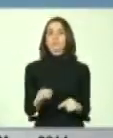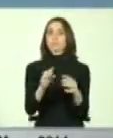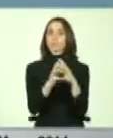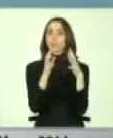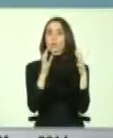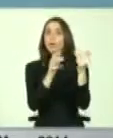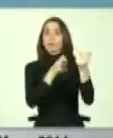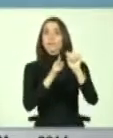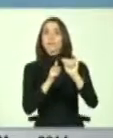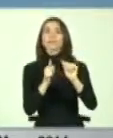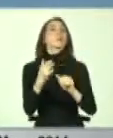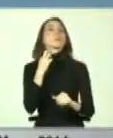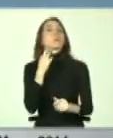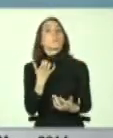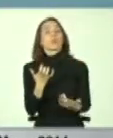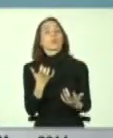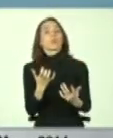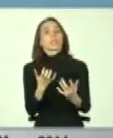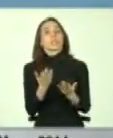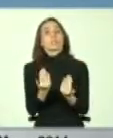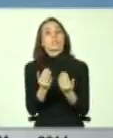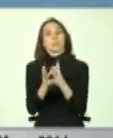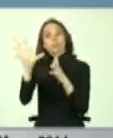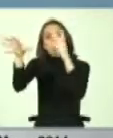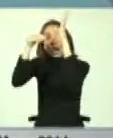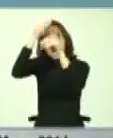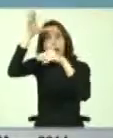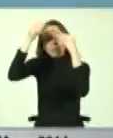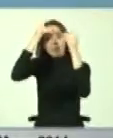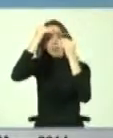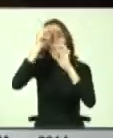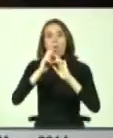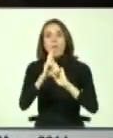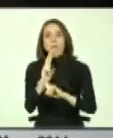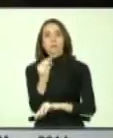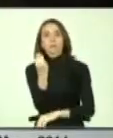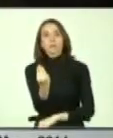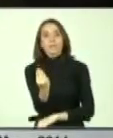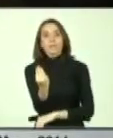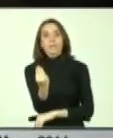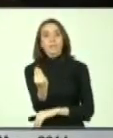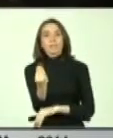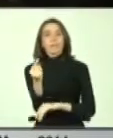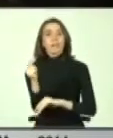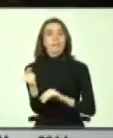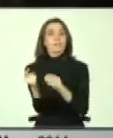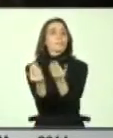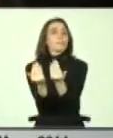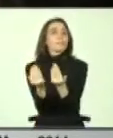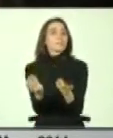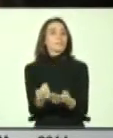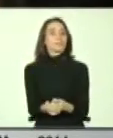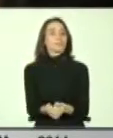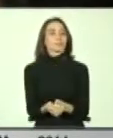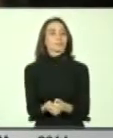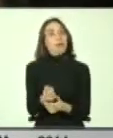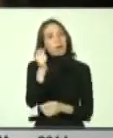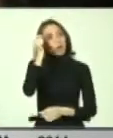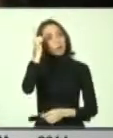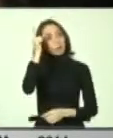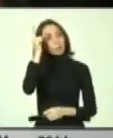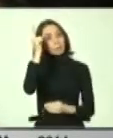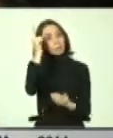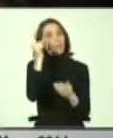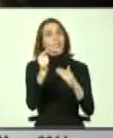gran desafío, por cuanto teníamos mucho que aprender para poder dar una respuesta efectiva a este requerimiento. Comprender que la